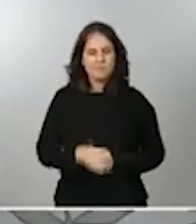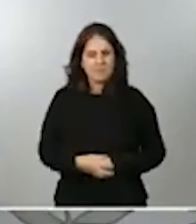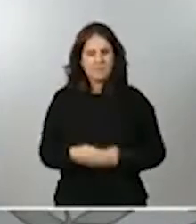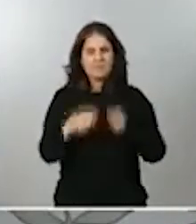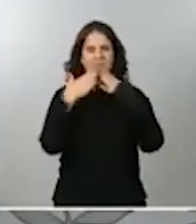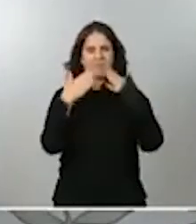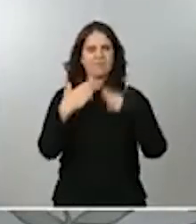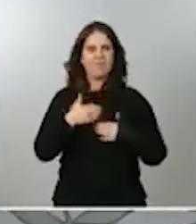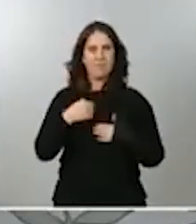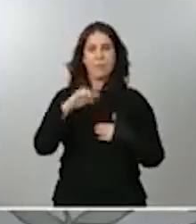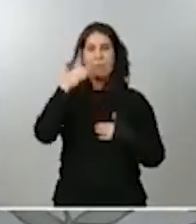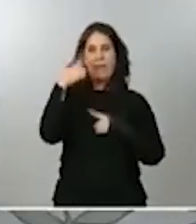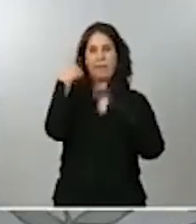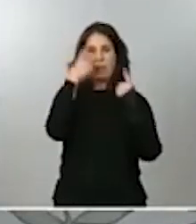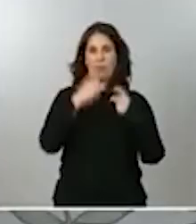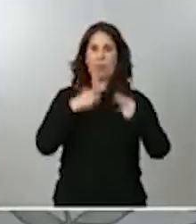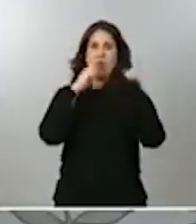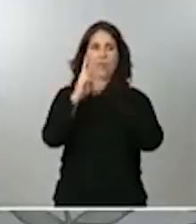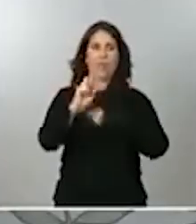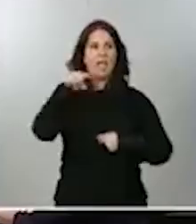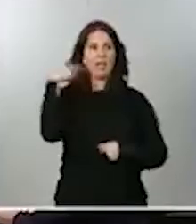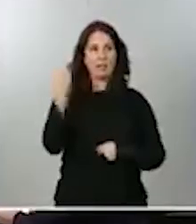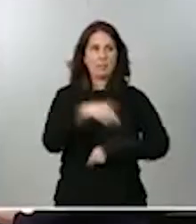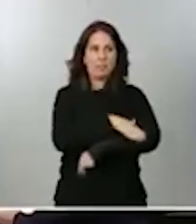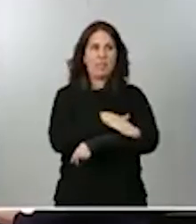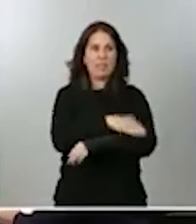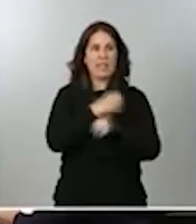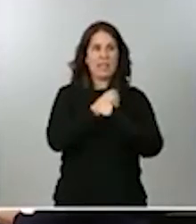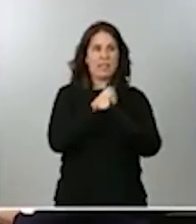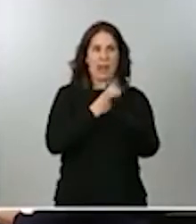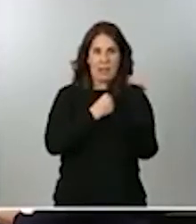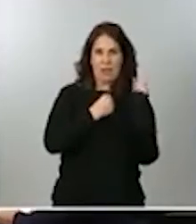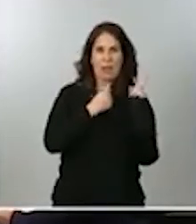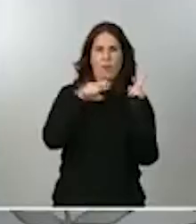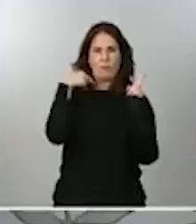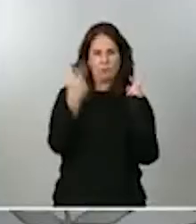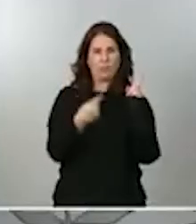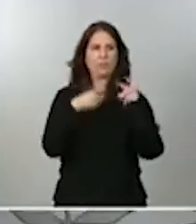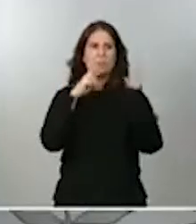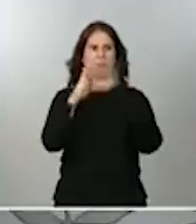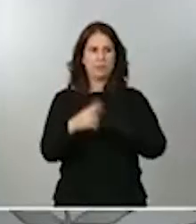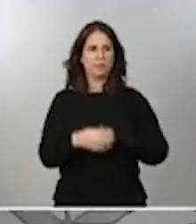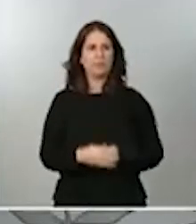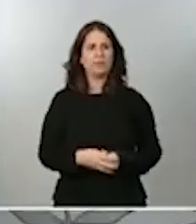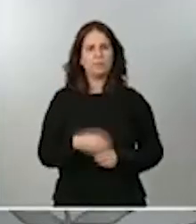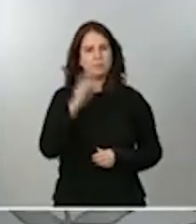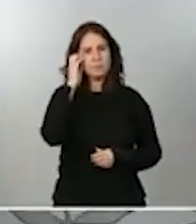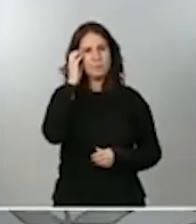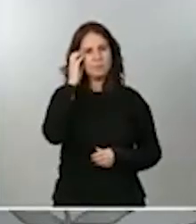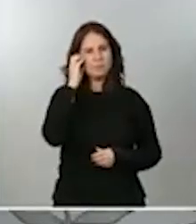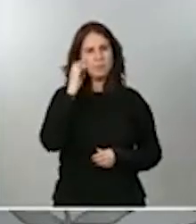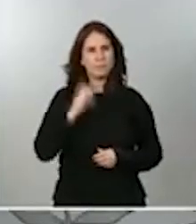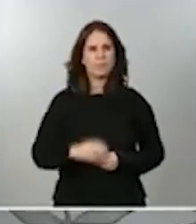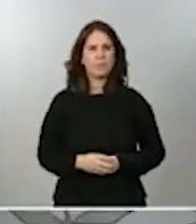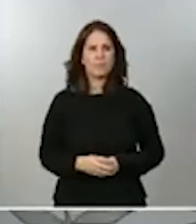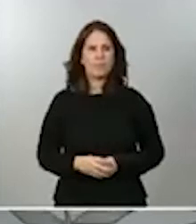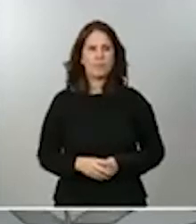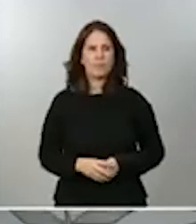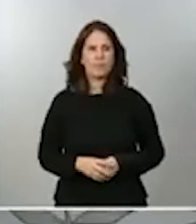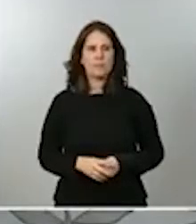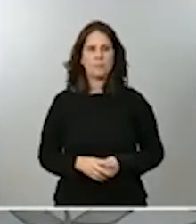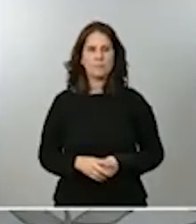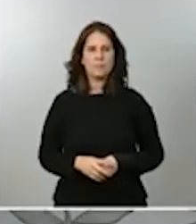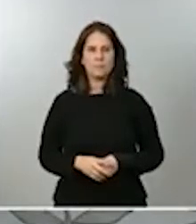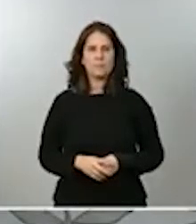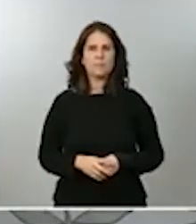primera pregunta y la ministra de Trabajo, estoy viendo que contestará a la segunda. Decir, en primer lugar, que es la primera pregunta que